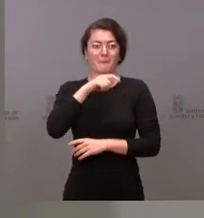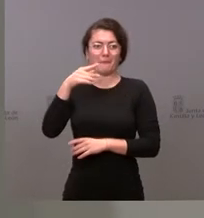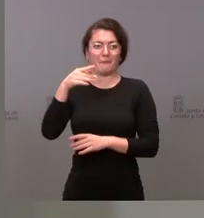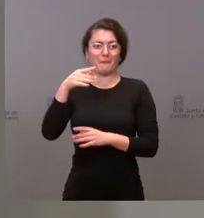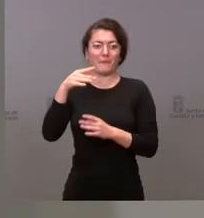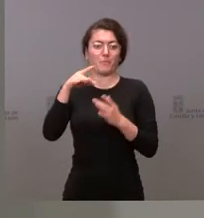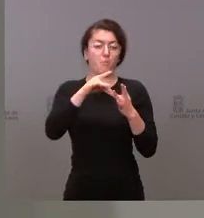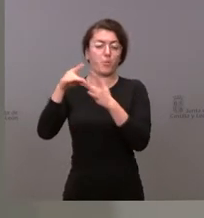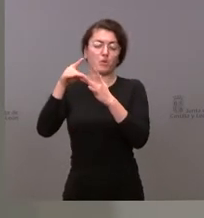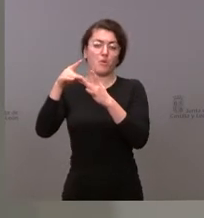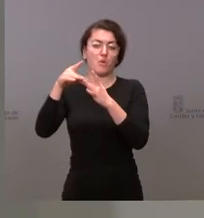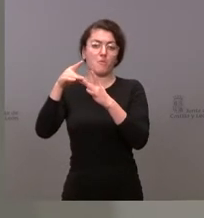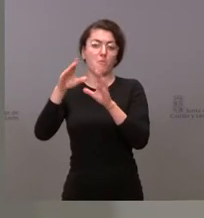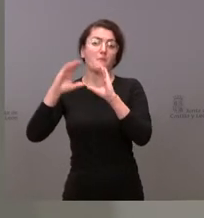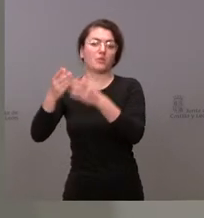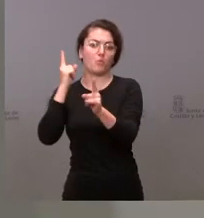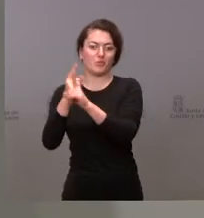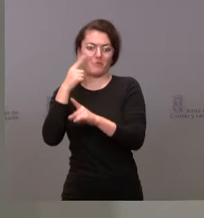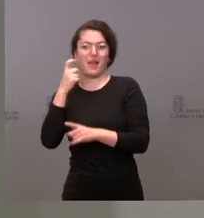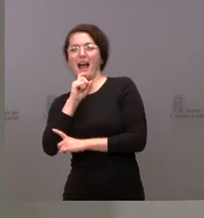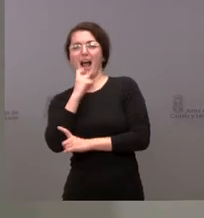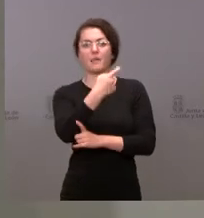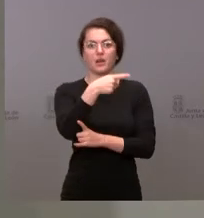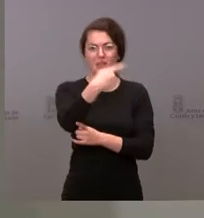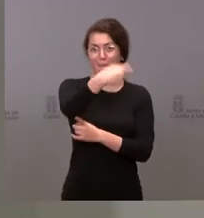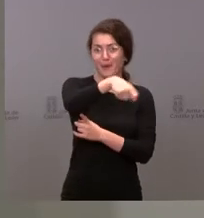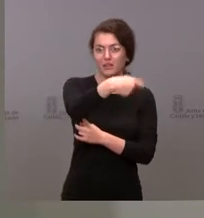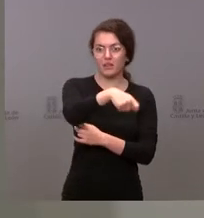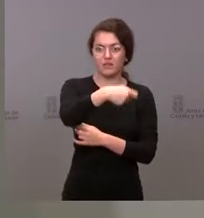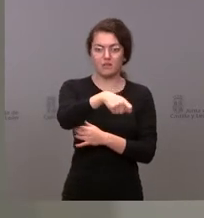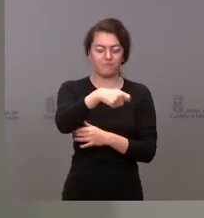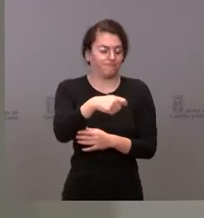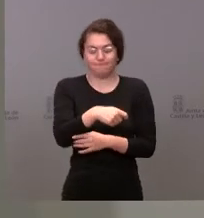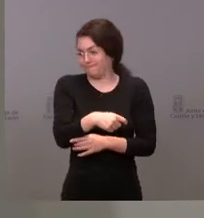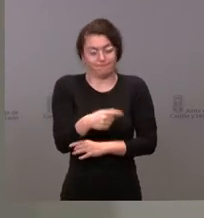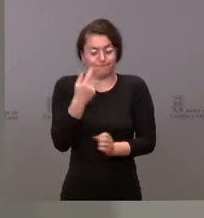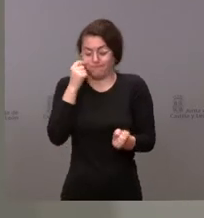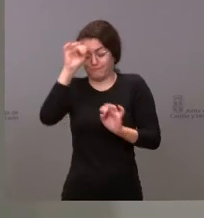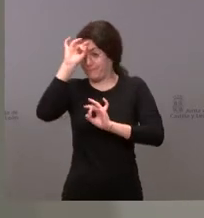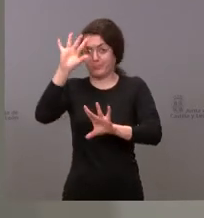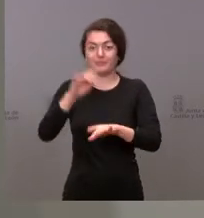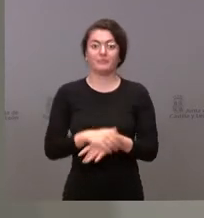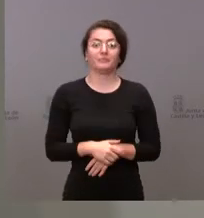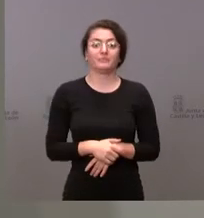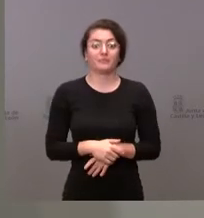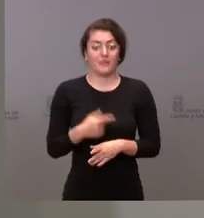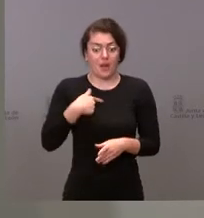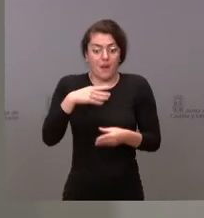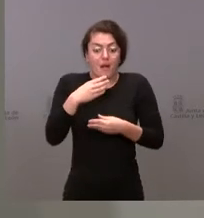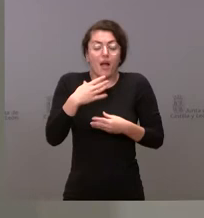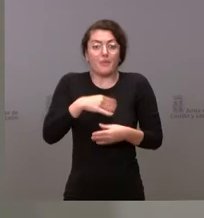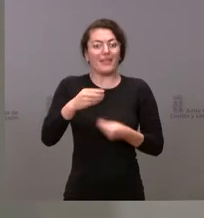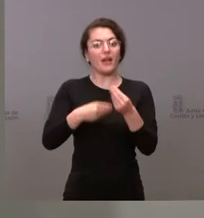al presidente del parlamento es completamente inaudito que podemos hacer nosotros para que esto no siga así